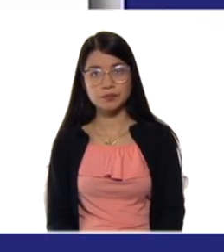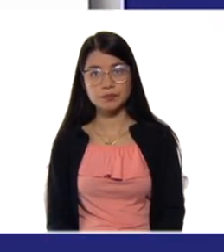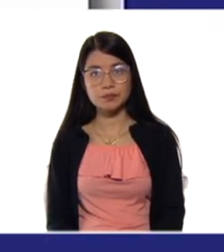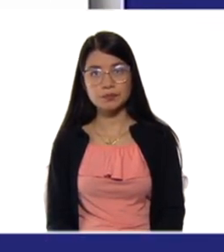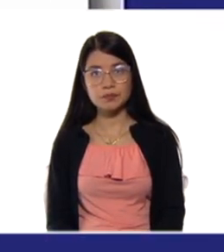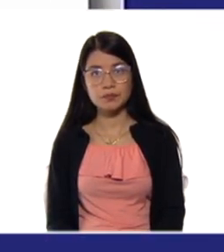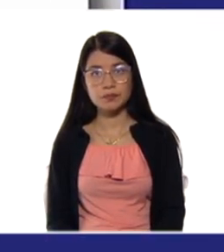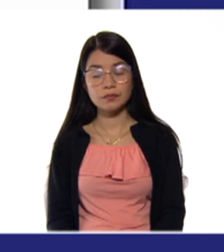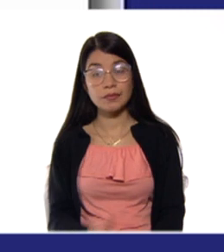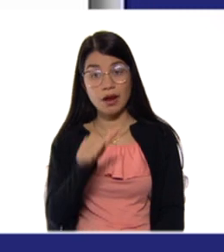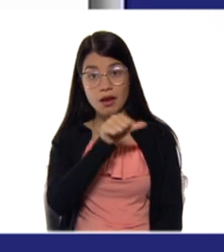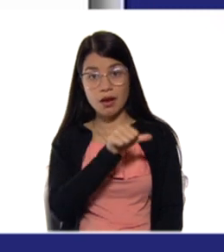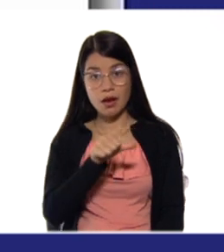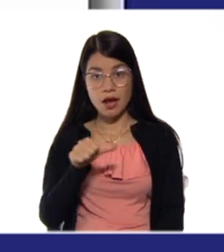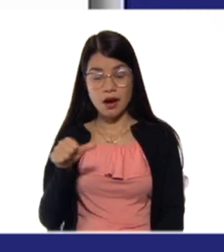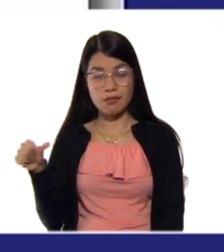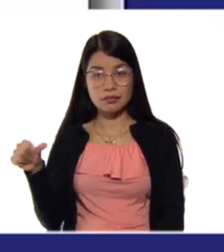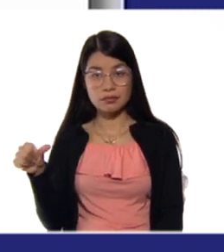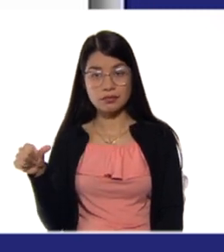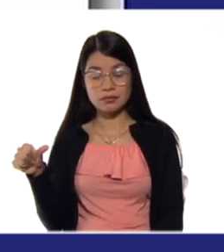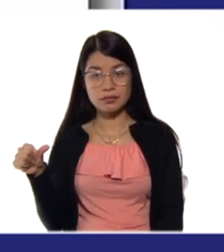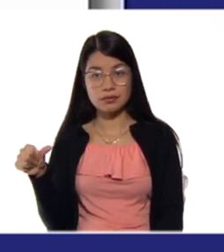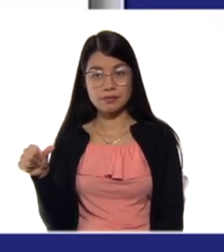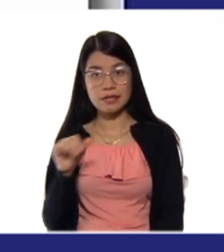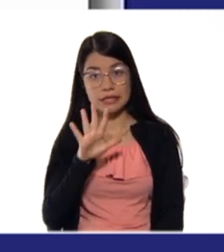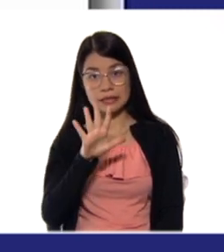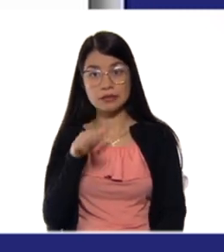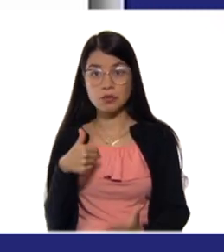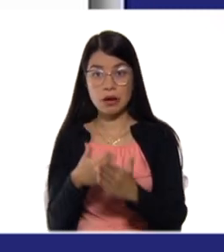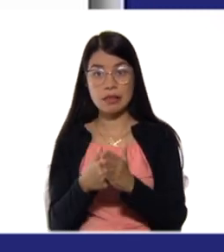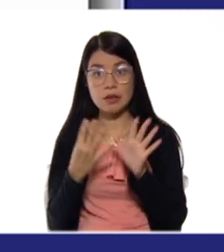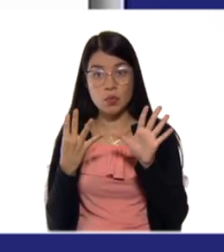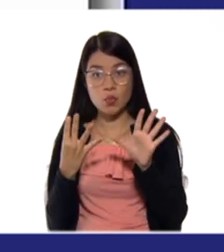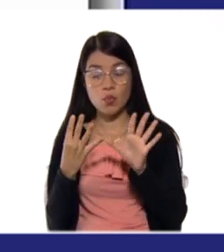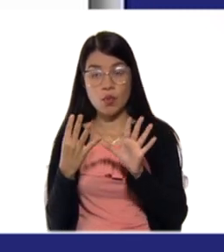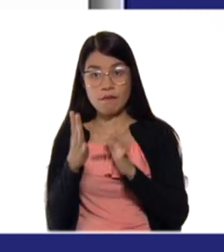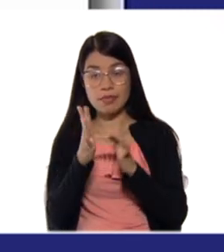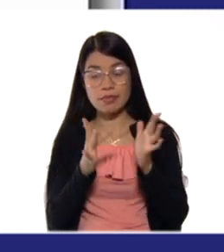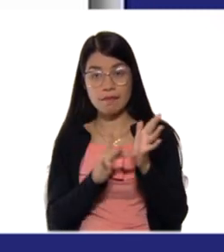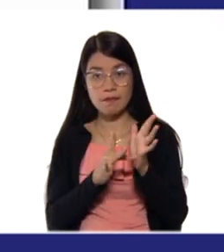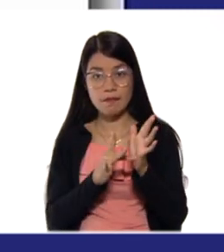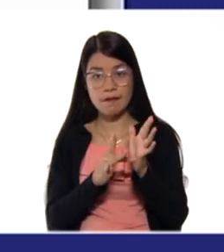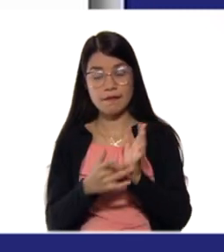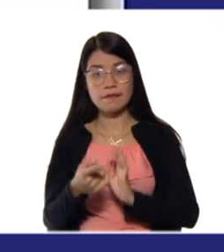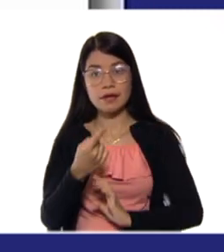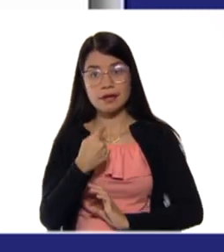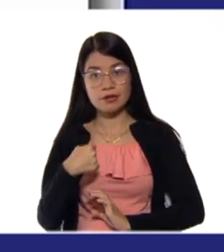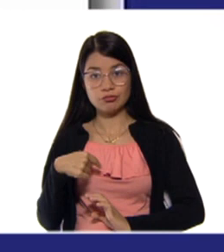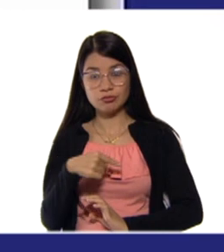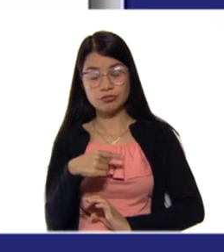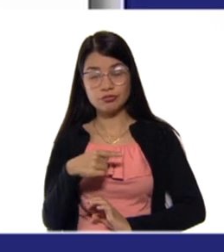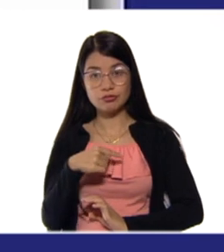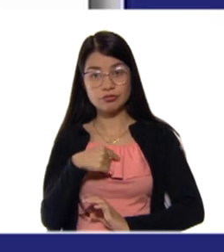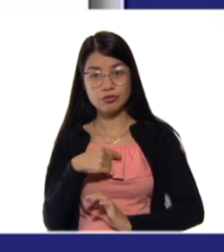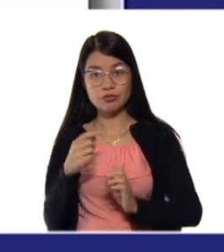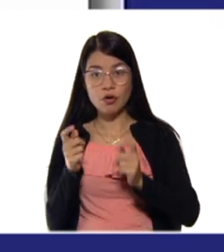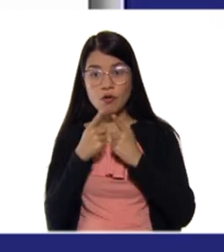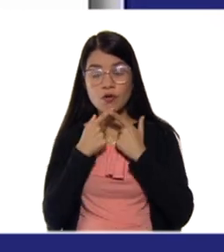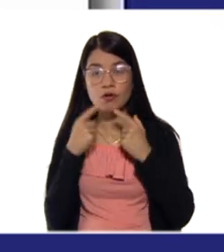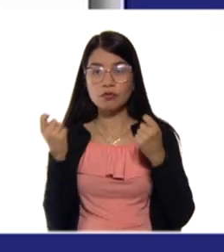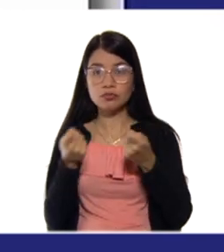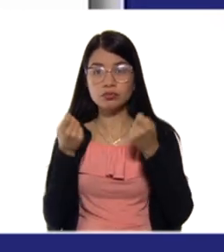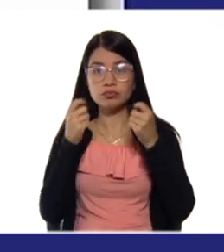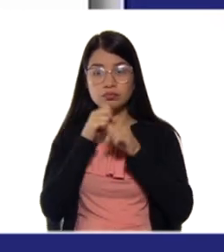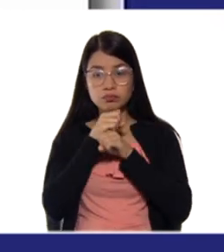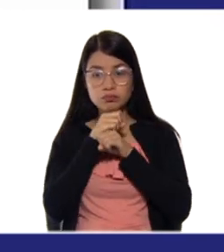En la semana que corresponde del 5 al 9 de abril estaremos en la difusión a través de las redes